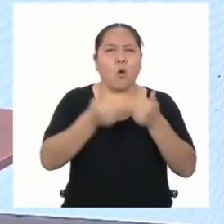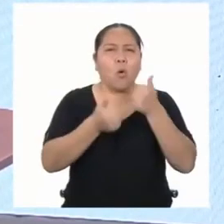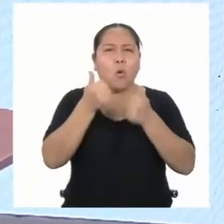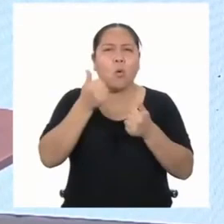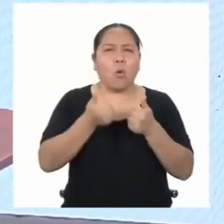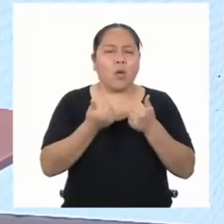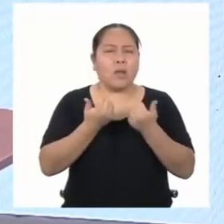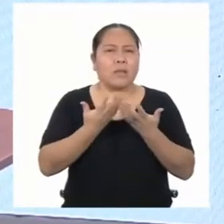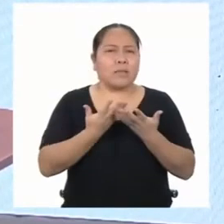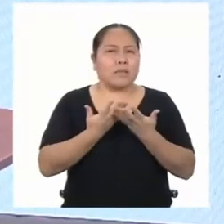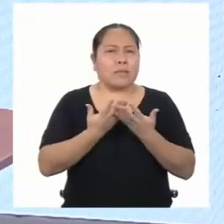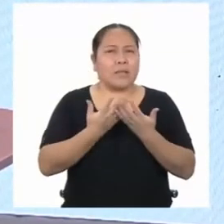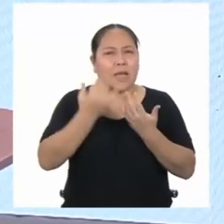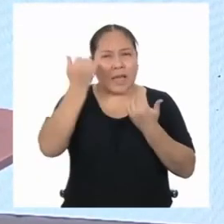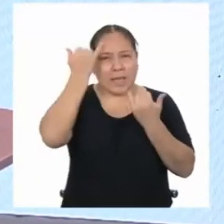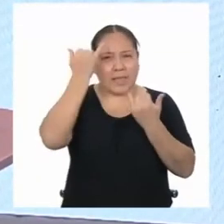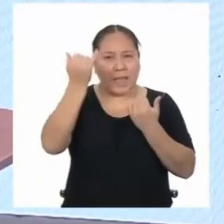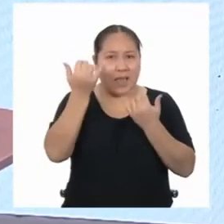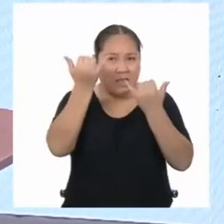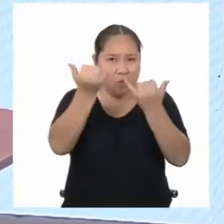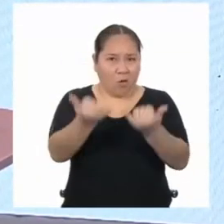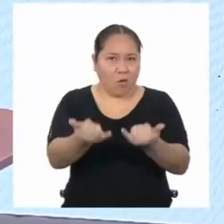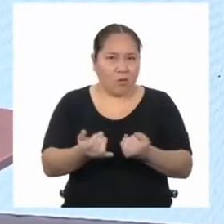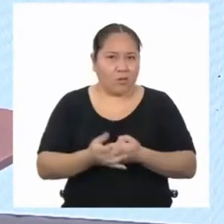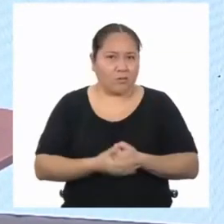conclusión de hoy?